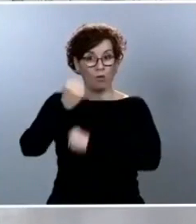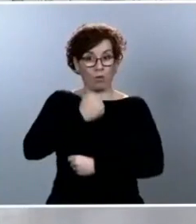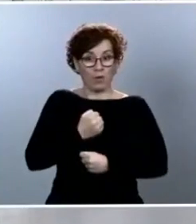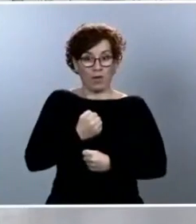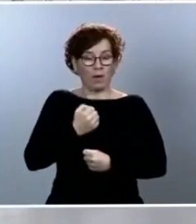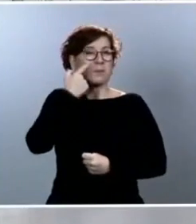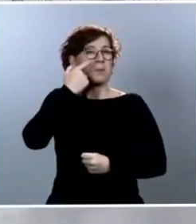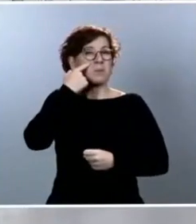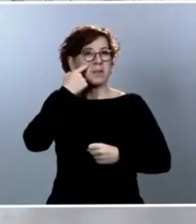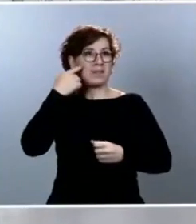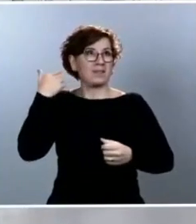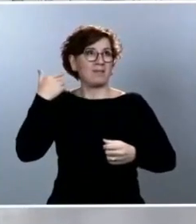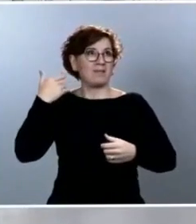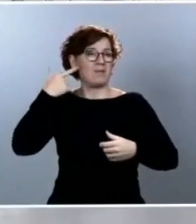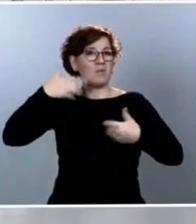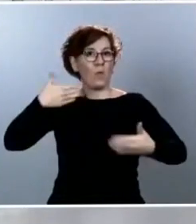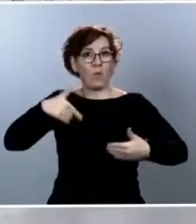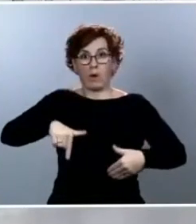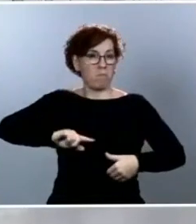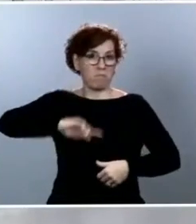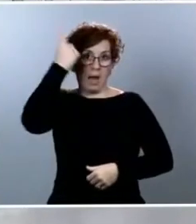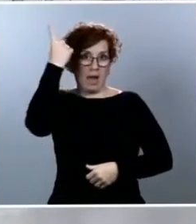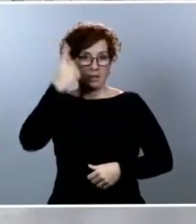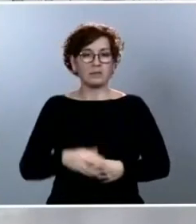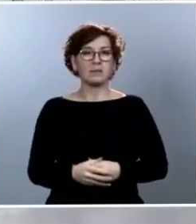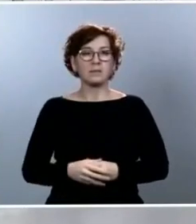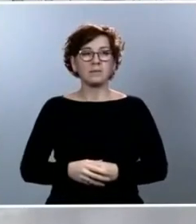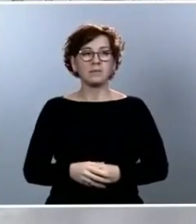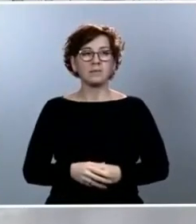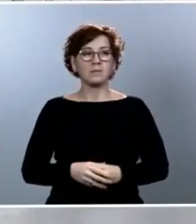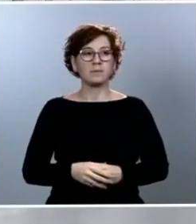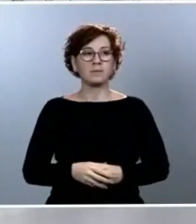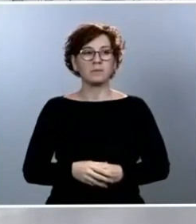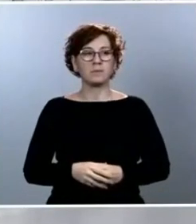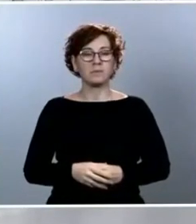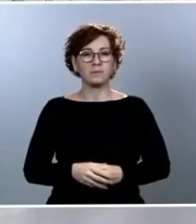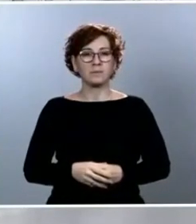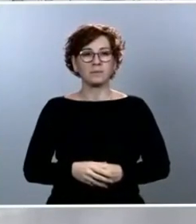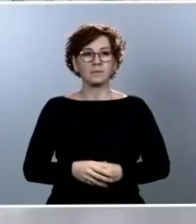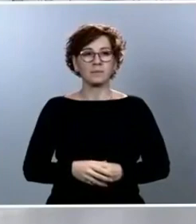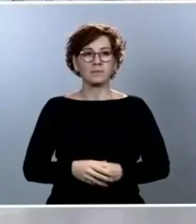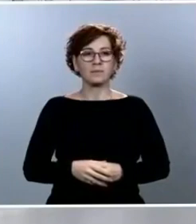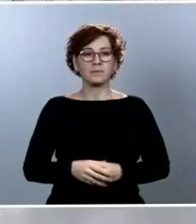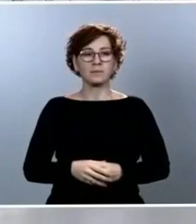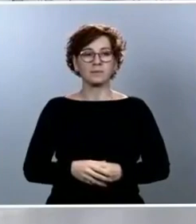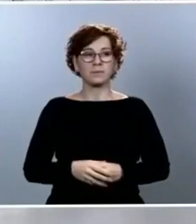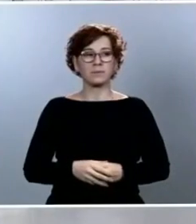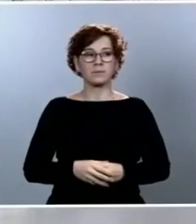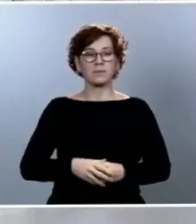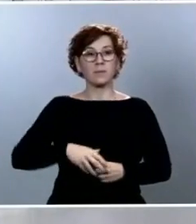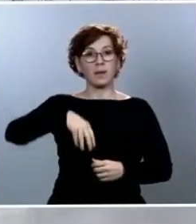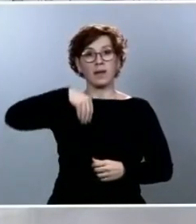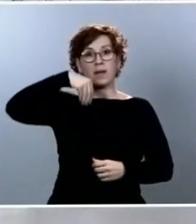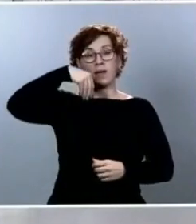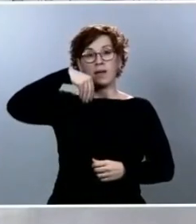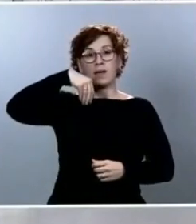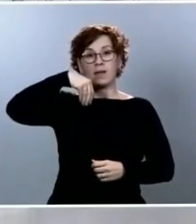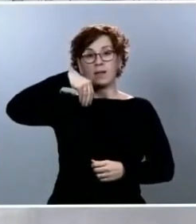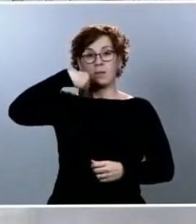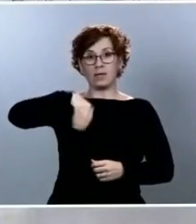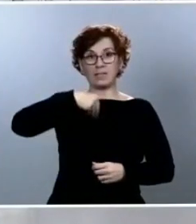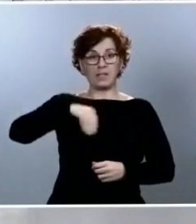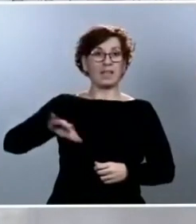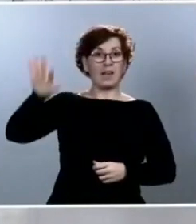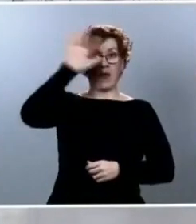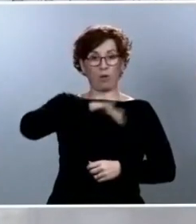pandemia. El presidente del Comité Nacional del Transporte por Carretera, que hace usted que se logra en el máximo interlocución con el sector y la Administración, ha alertado esta